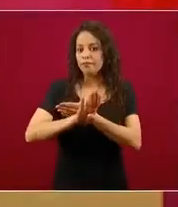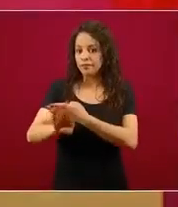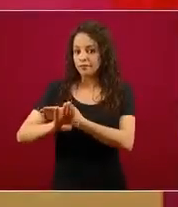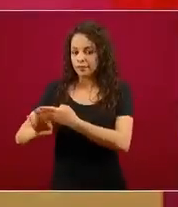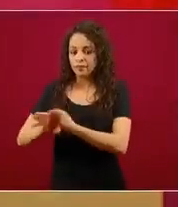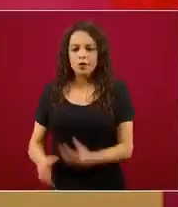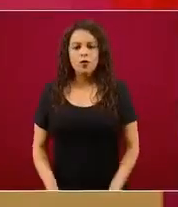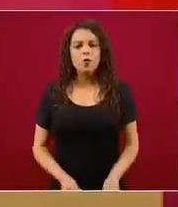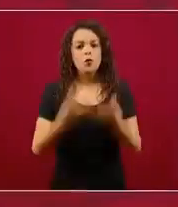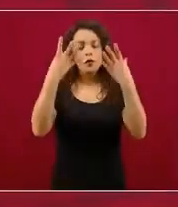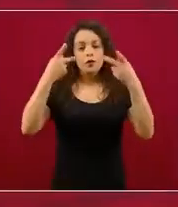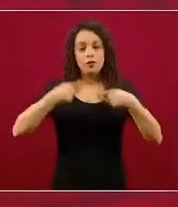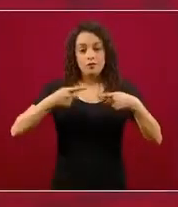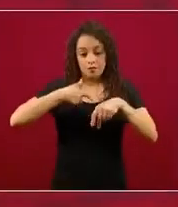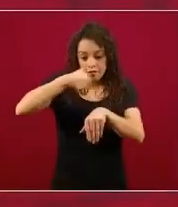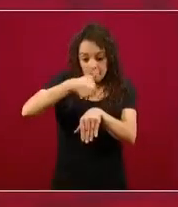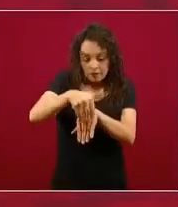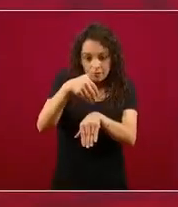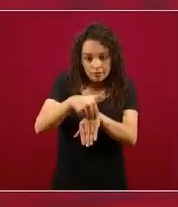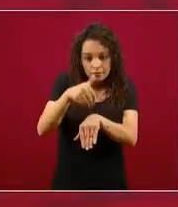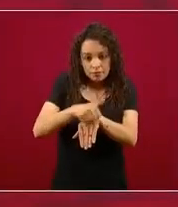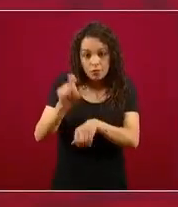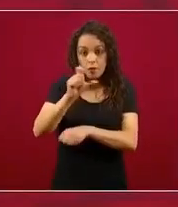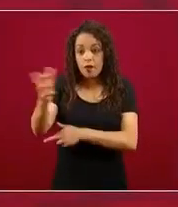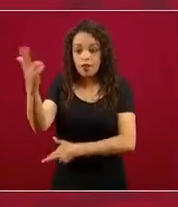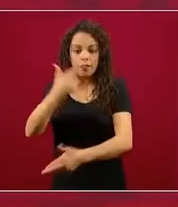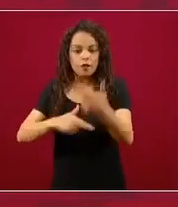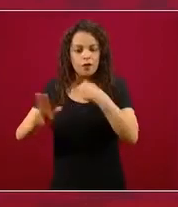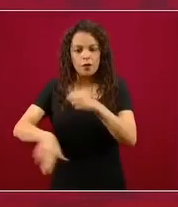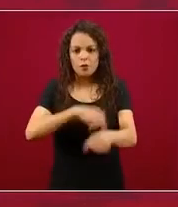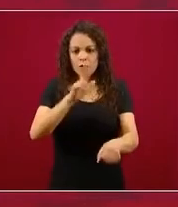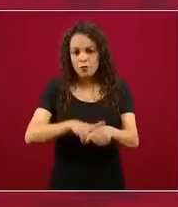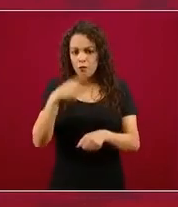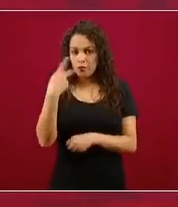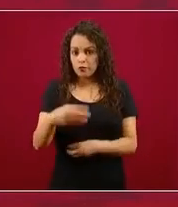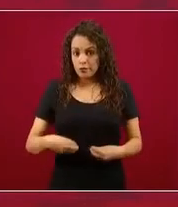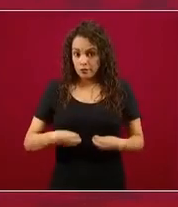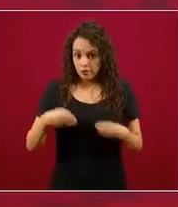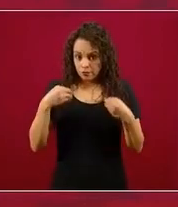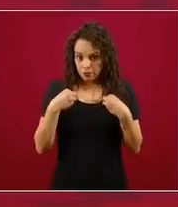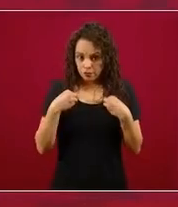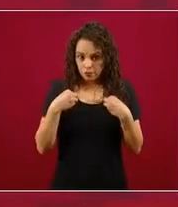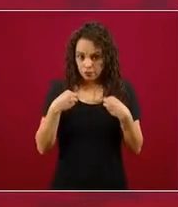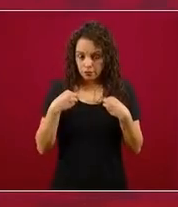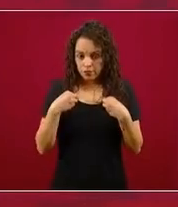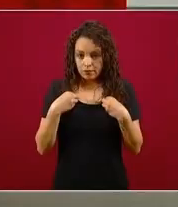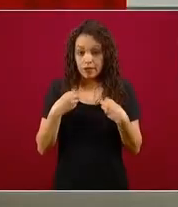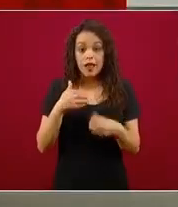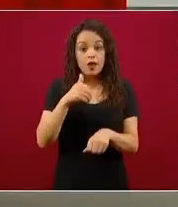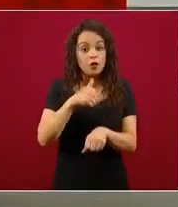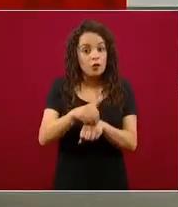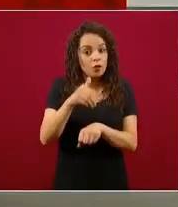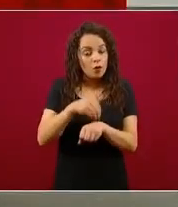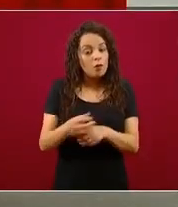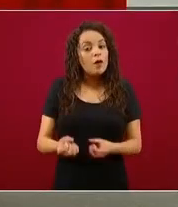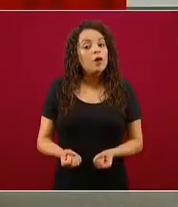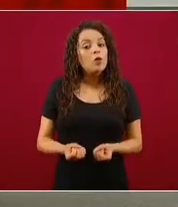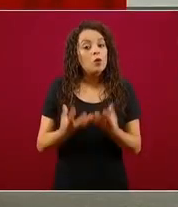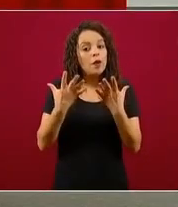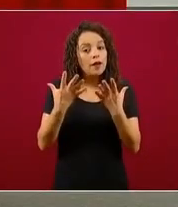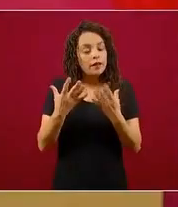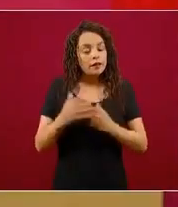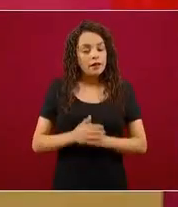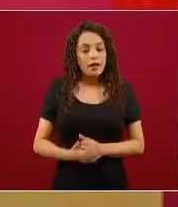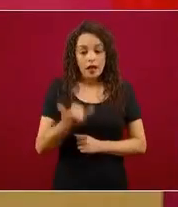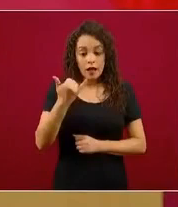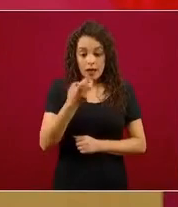de personas que regresen a la vida pública, número y la movilidad que tengan